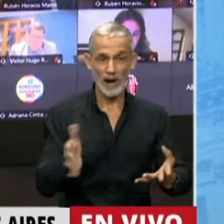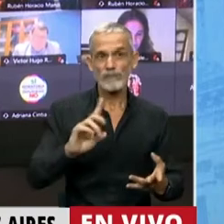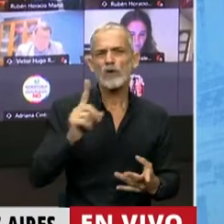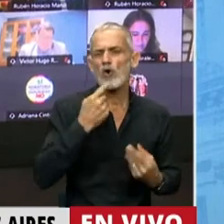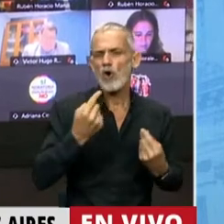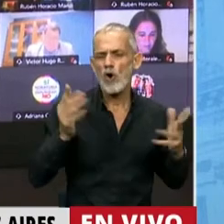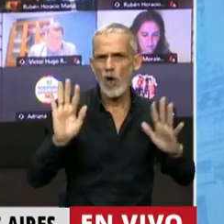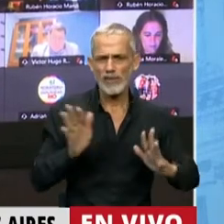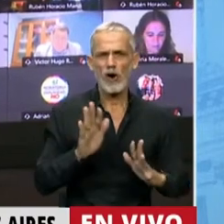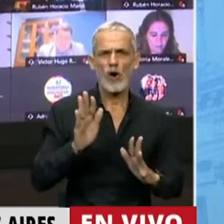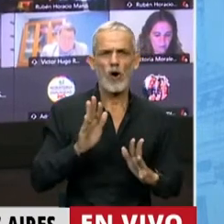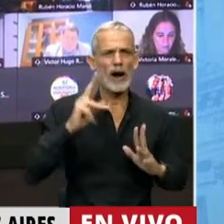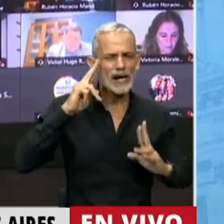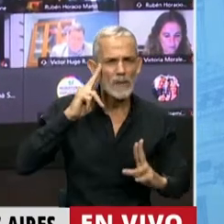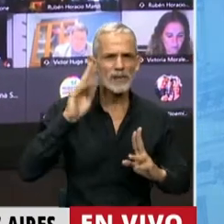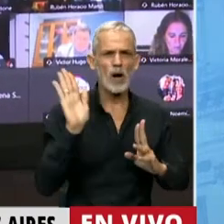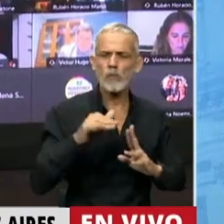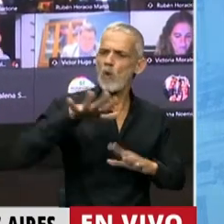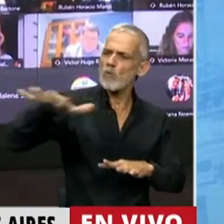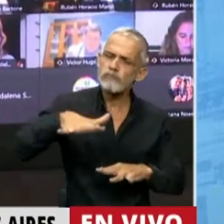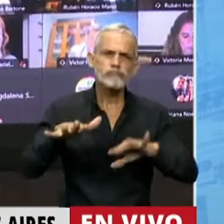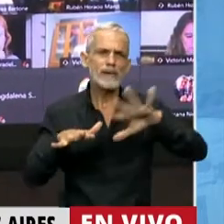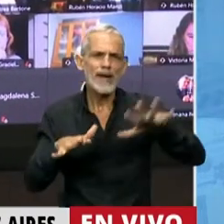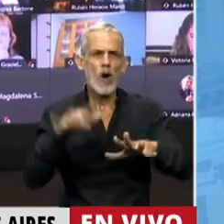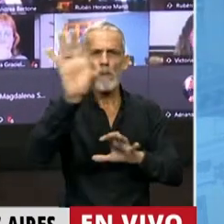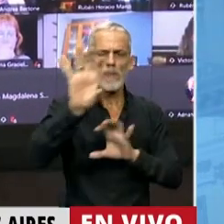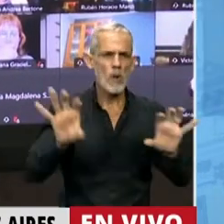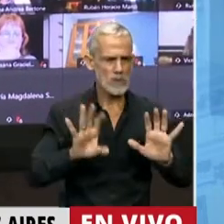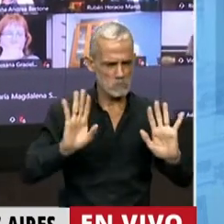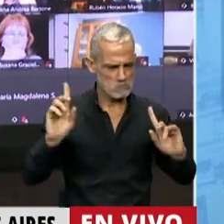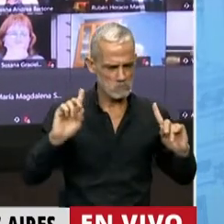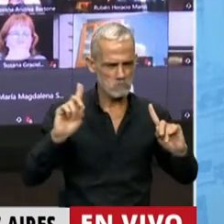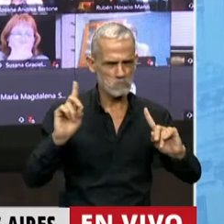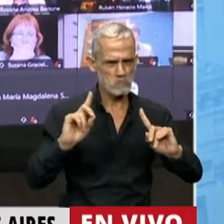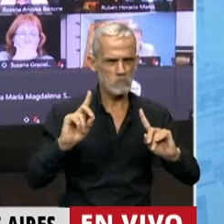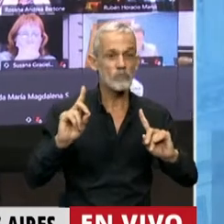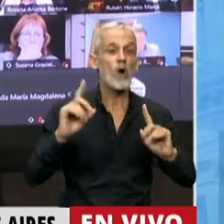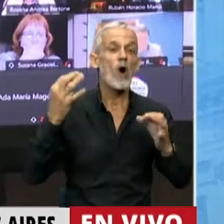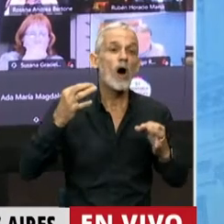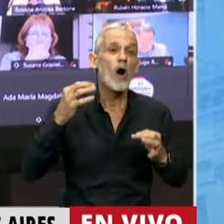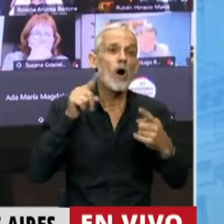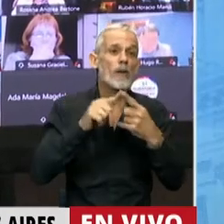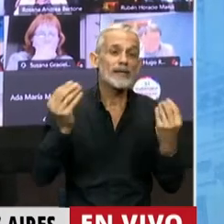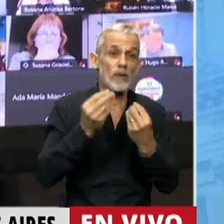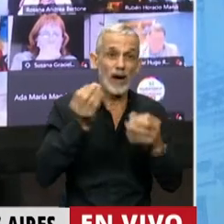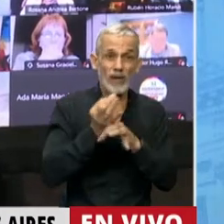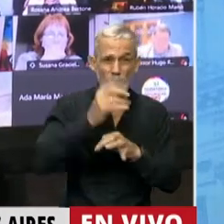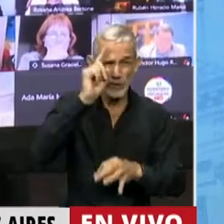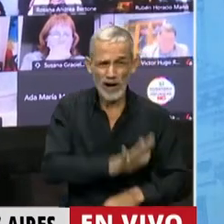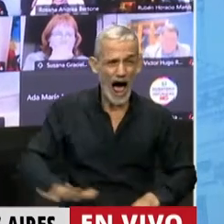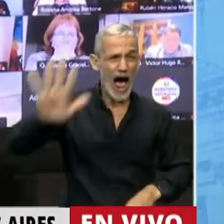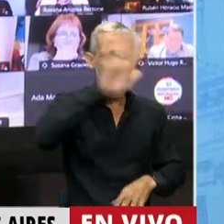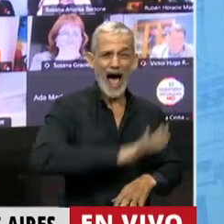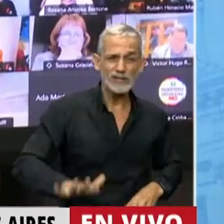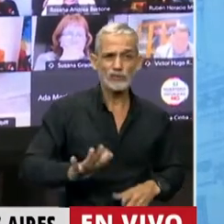tomar en cuenta las particularidades regionales y demás, que no debieran, que digamos, que la idea de que una educación nacional